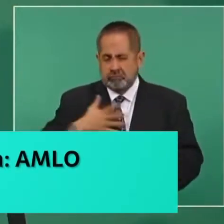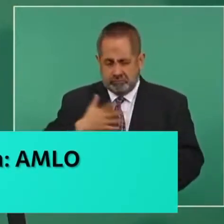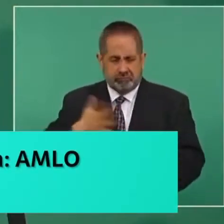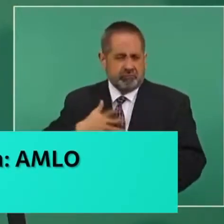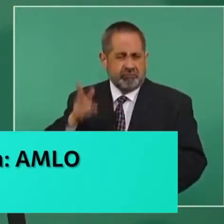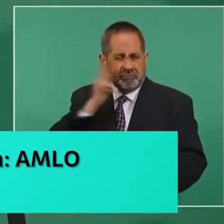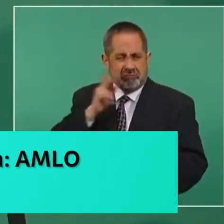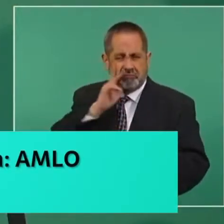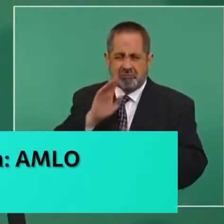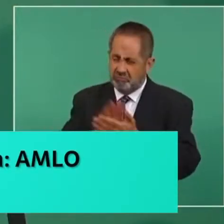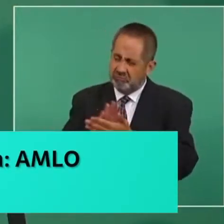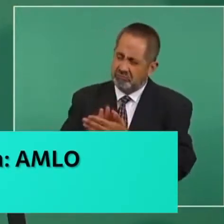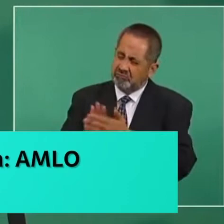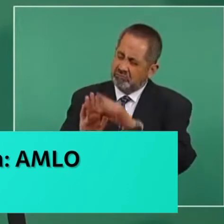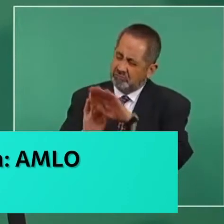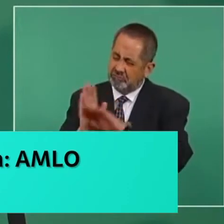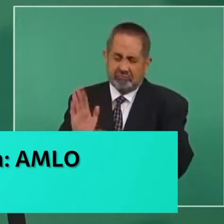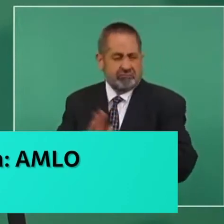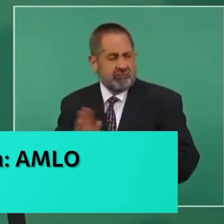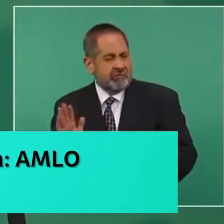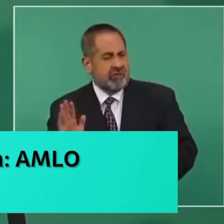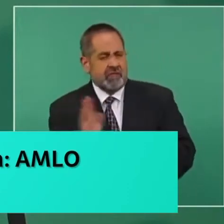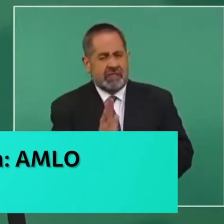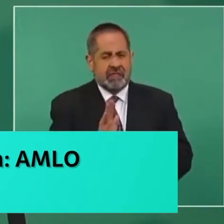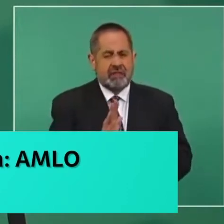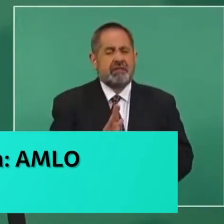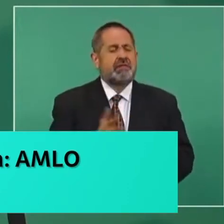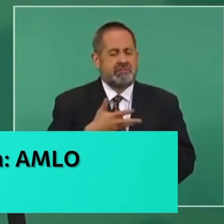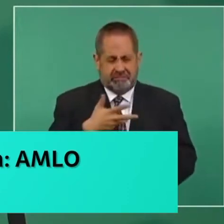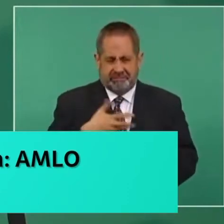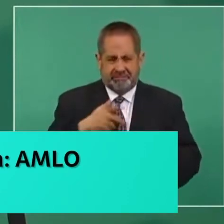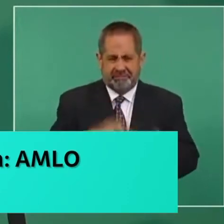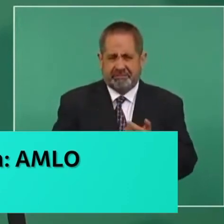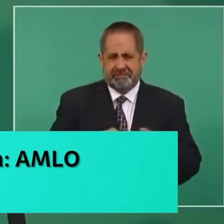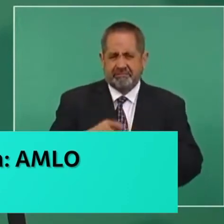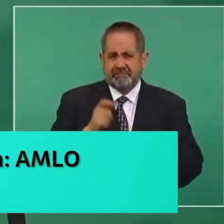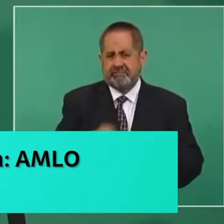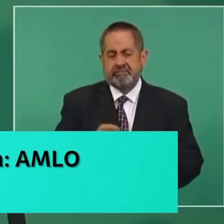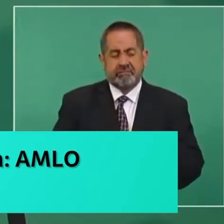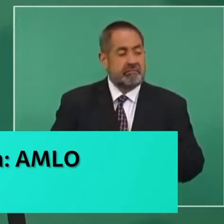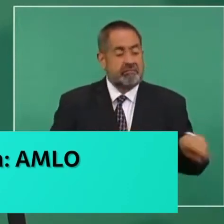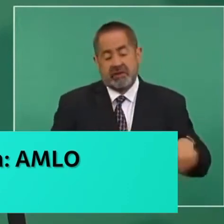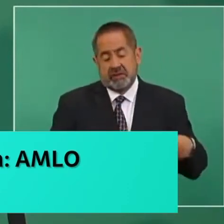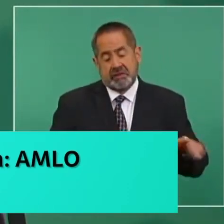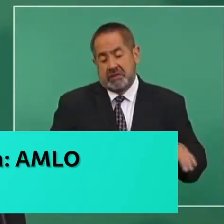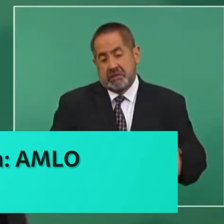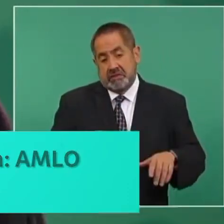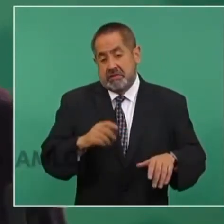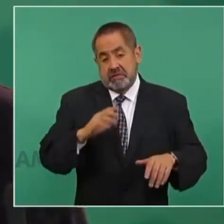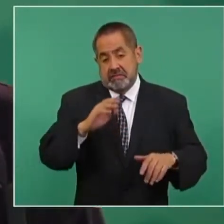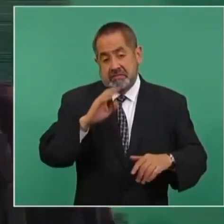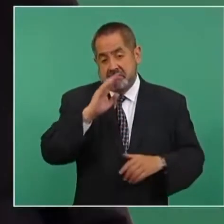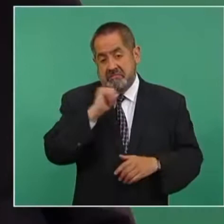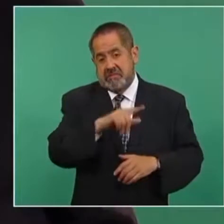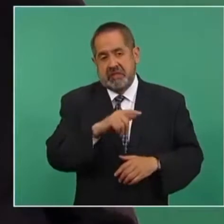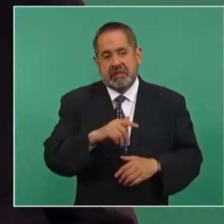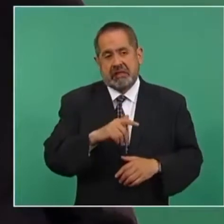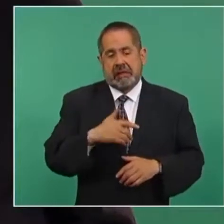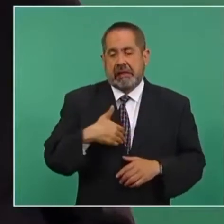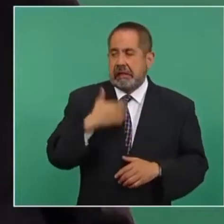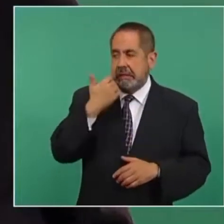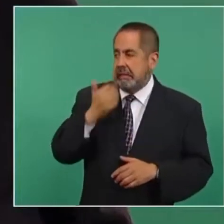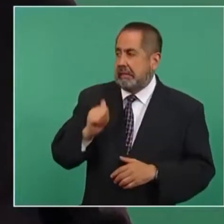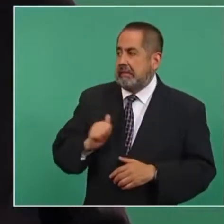que actuaron con ventaja,